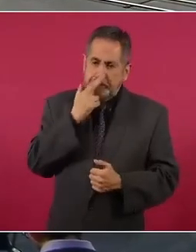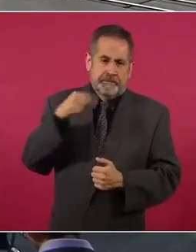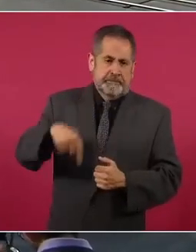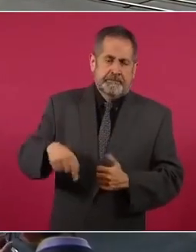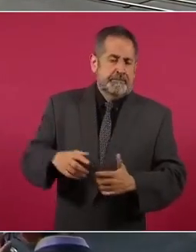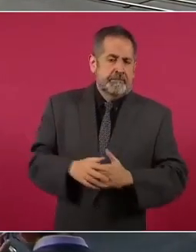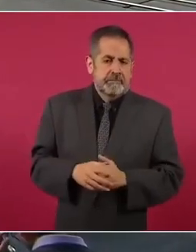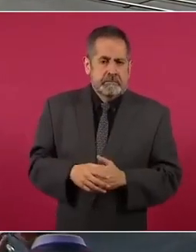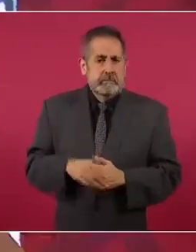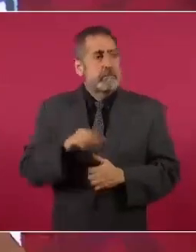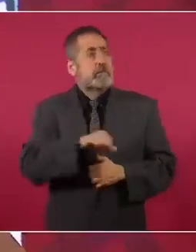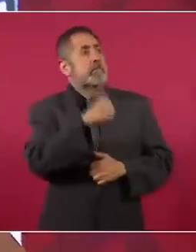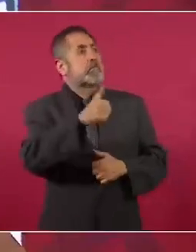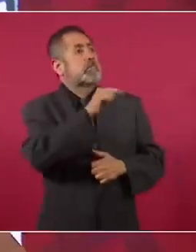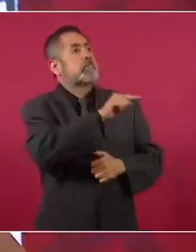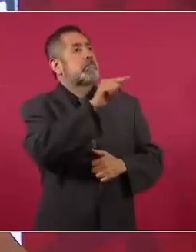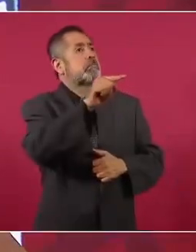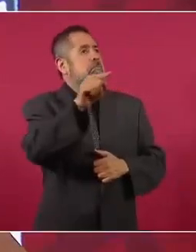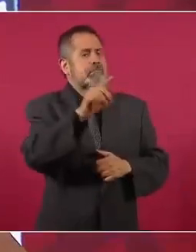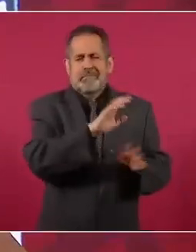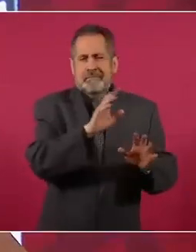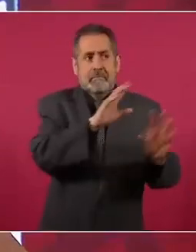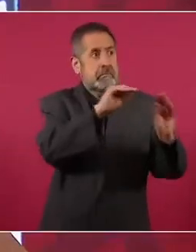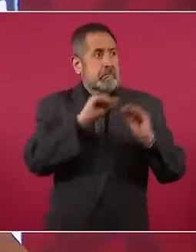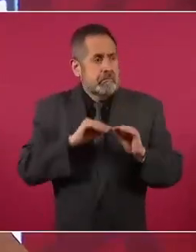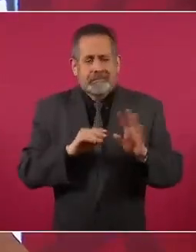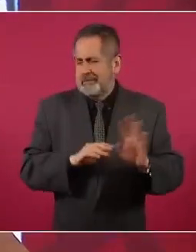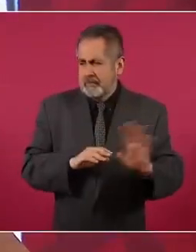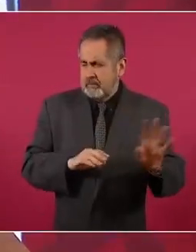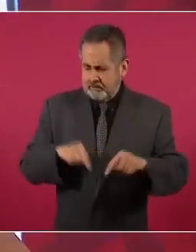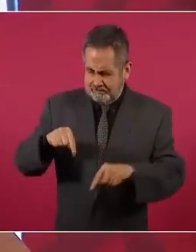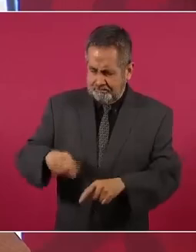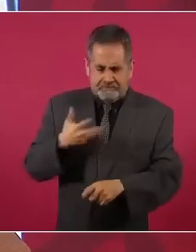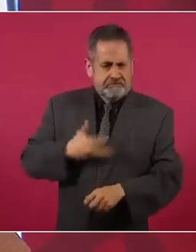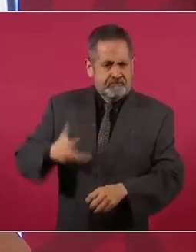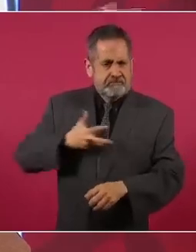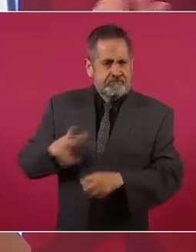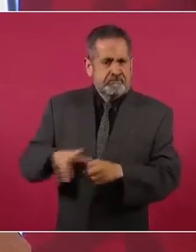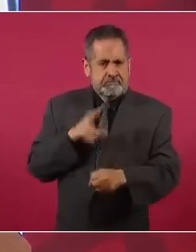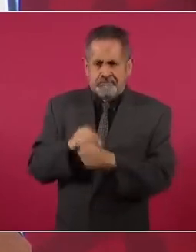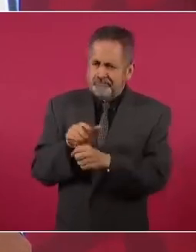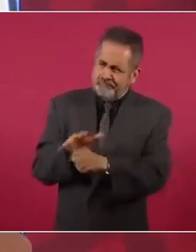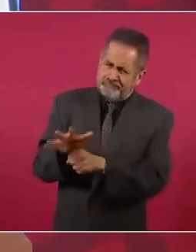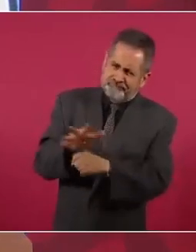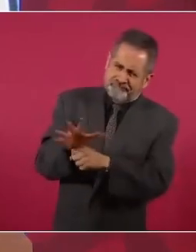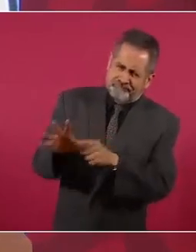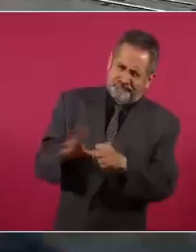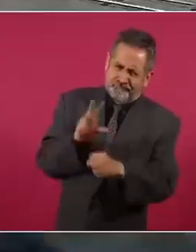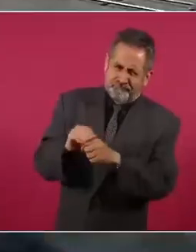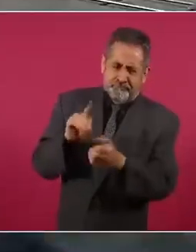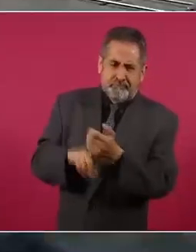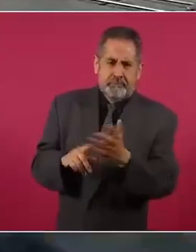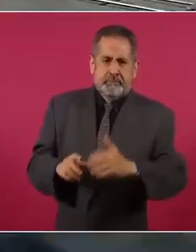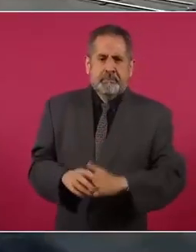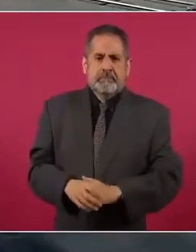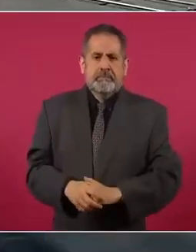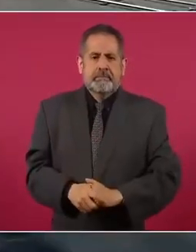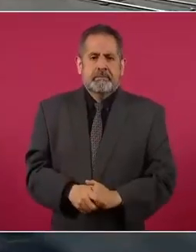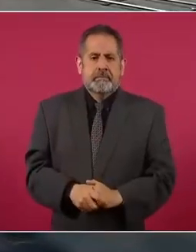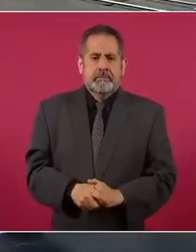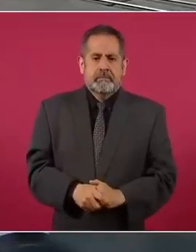a buscar experiencias, a extrapolar experiencias? Si aquí las tenemos, pero vamos adelante,